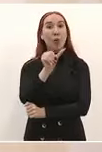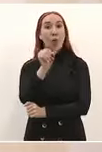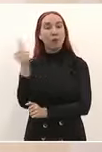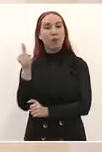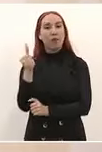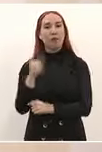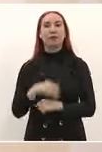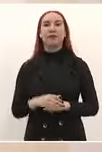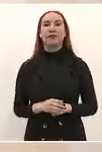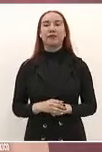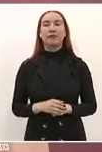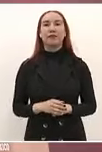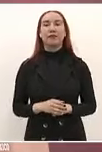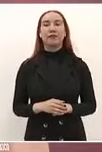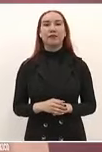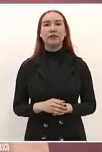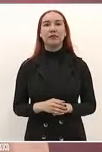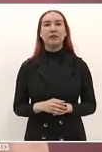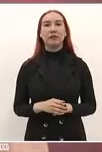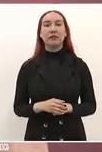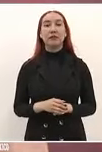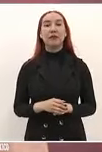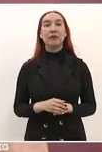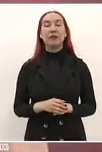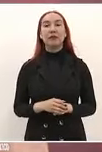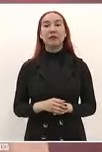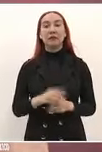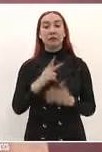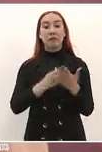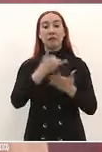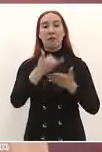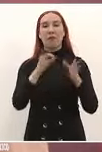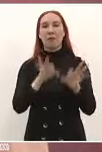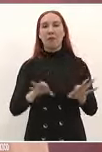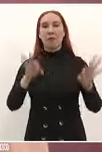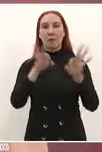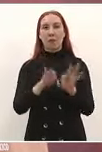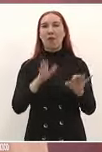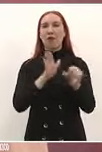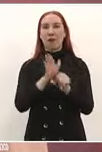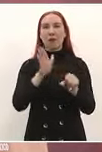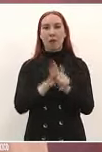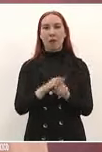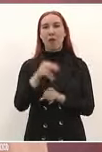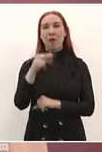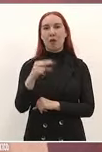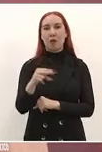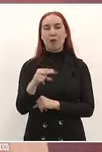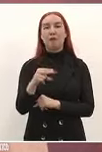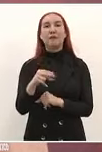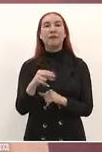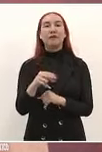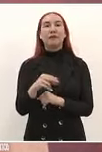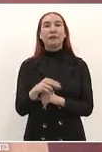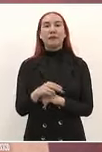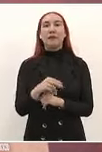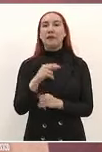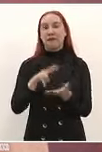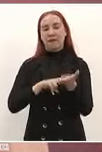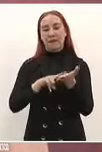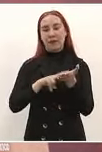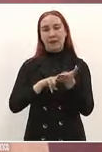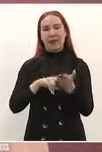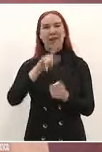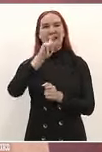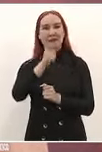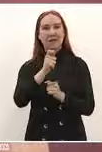México y que hoy aterriza en San Luis Potosí y se llama Clave Verde. Internet gratuito para todos los jóvenes